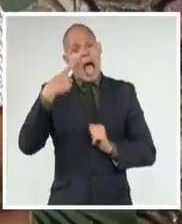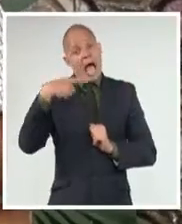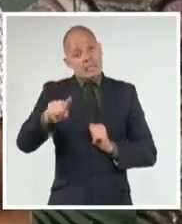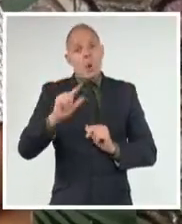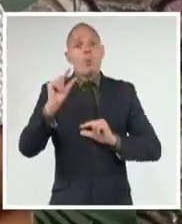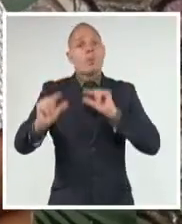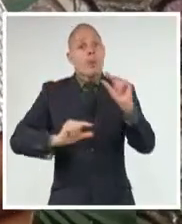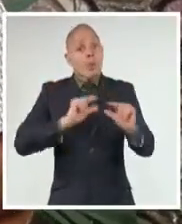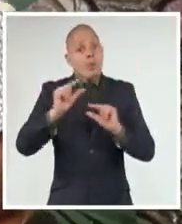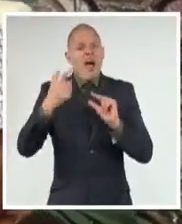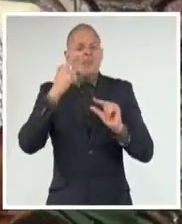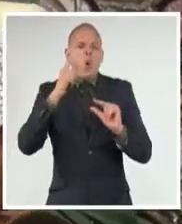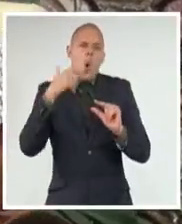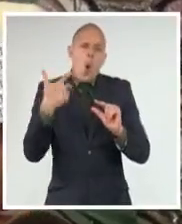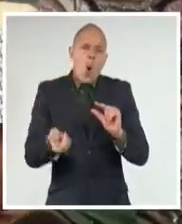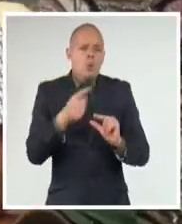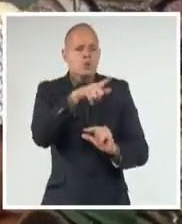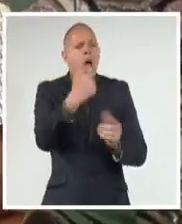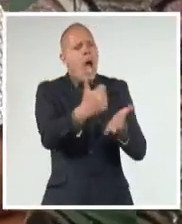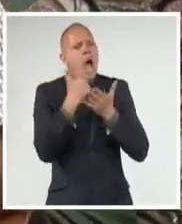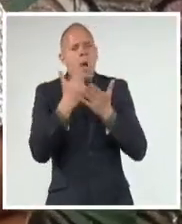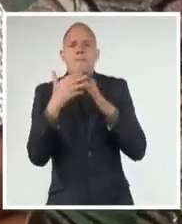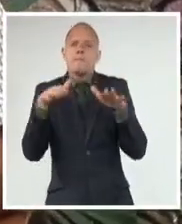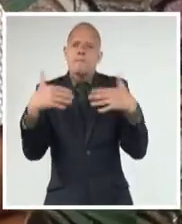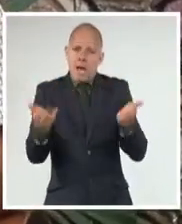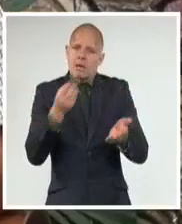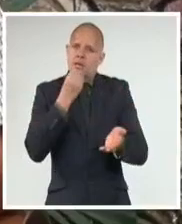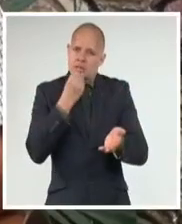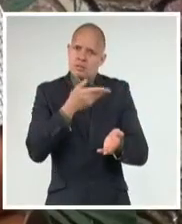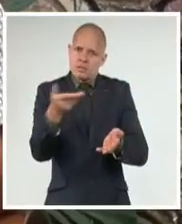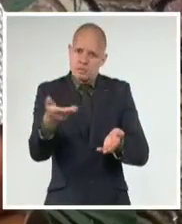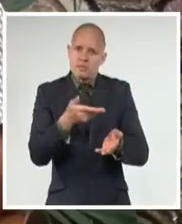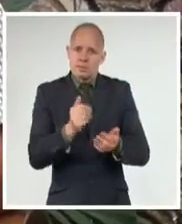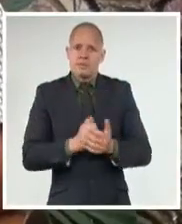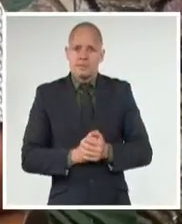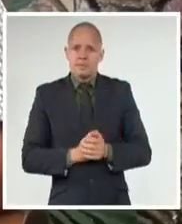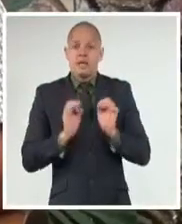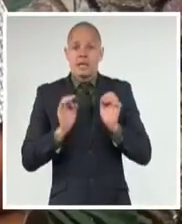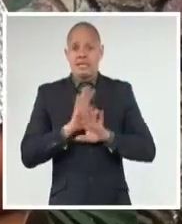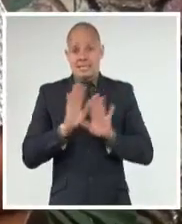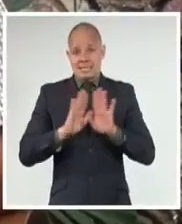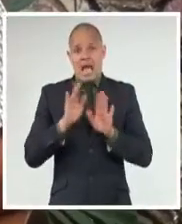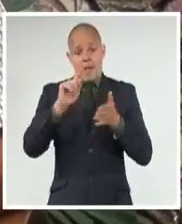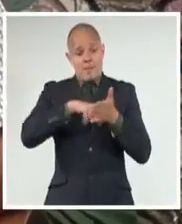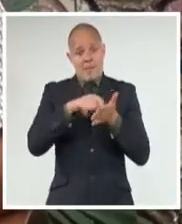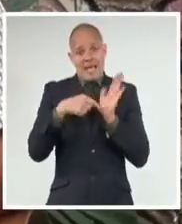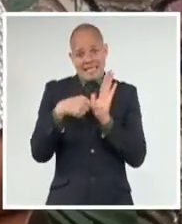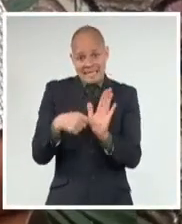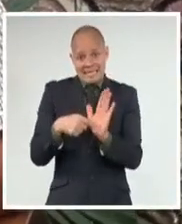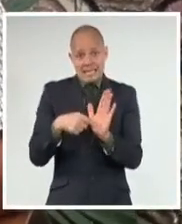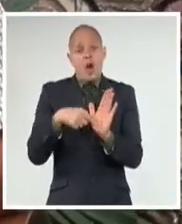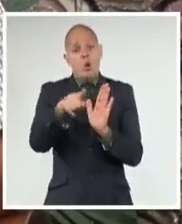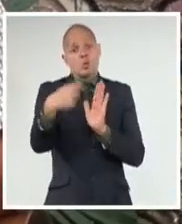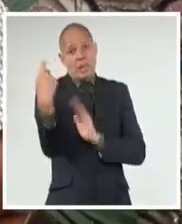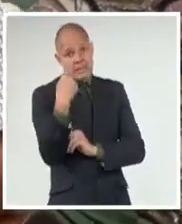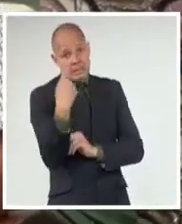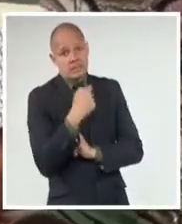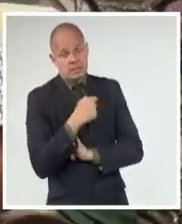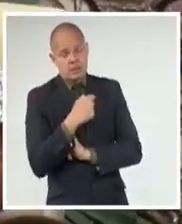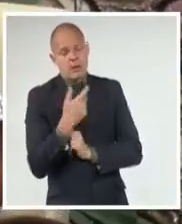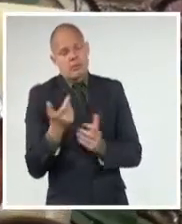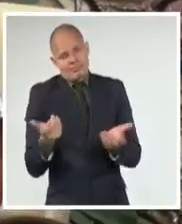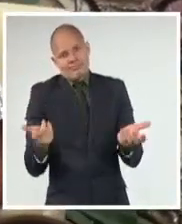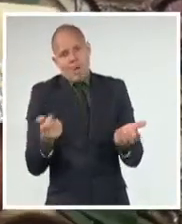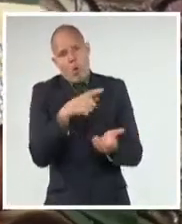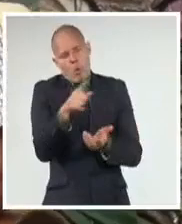pueden aportar y pueden participar para que estén con nosotros en esas cosas y también para que nos enseñen, porque ustedes tienen muchas cosas que